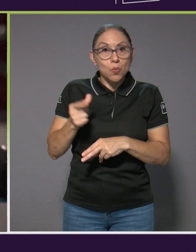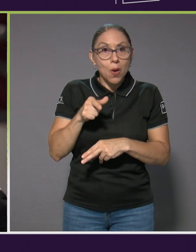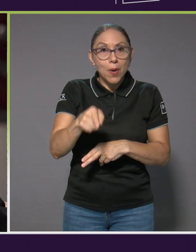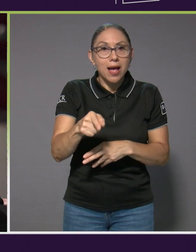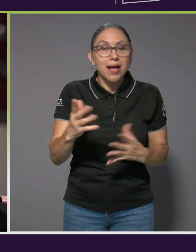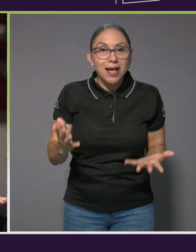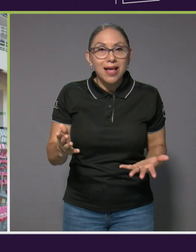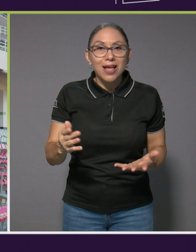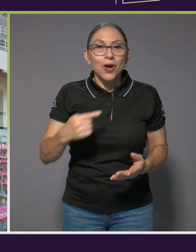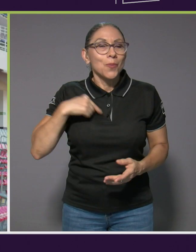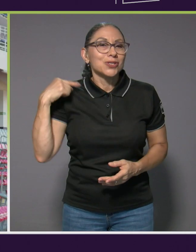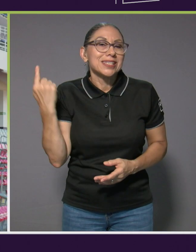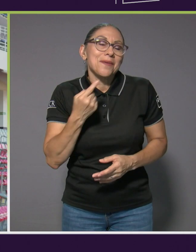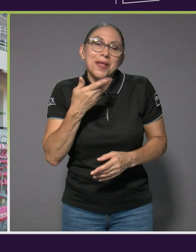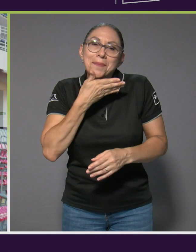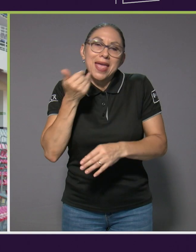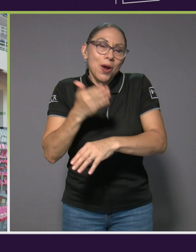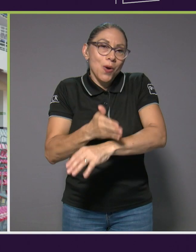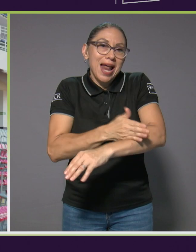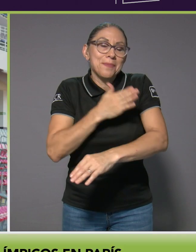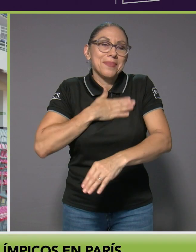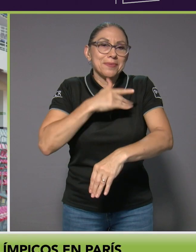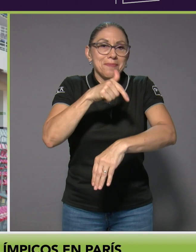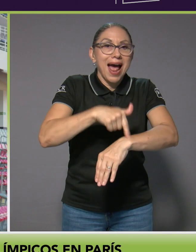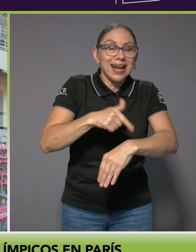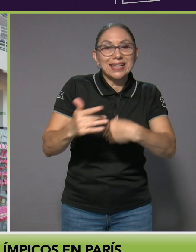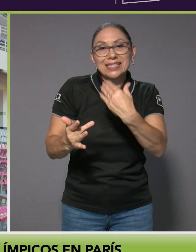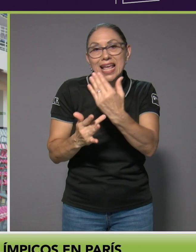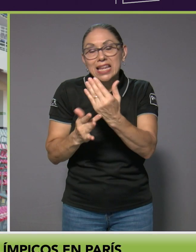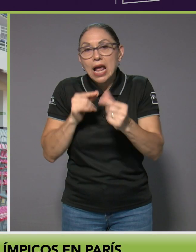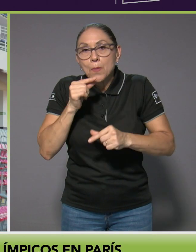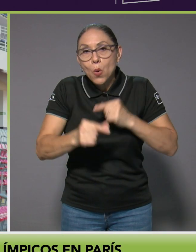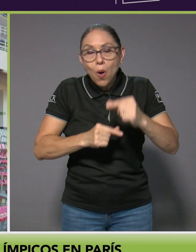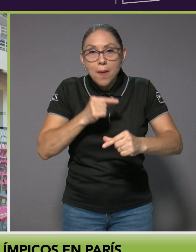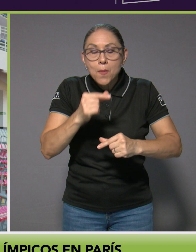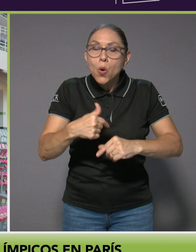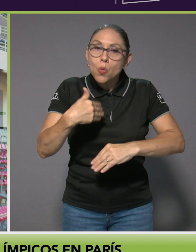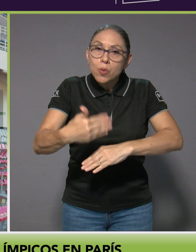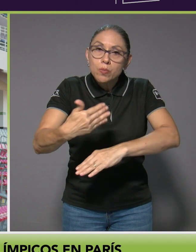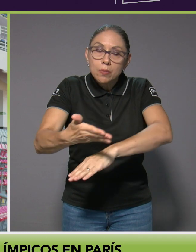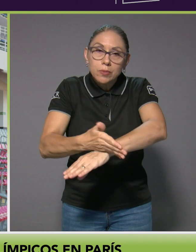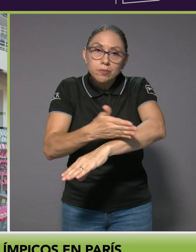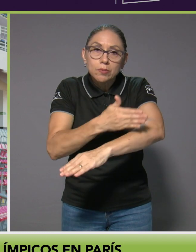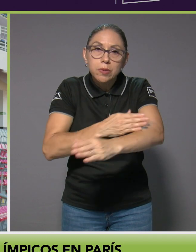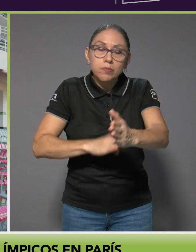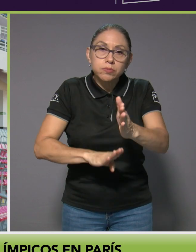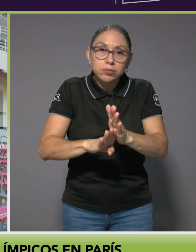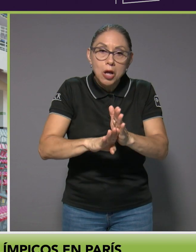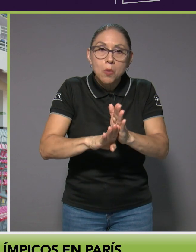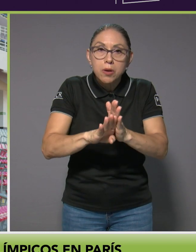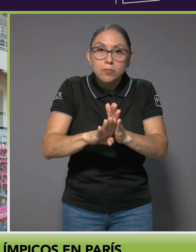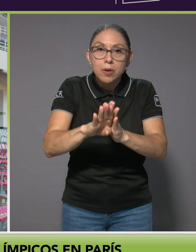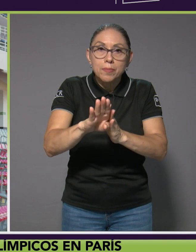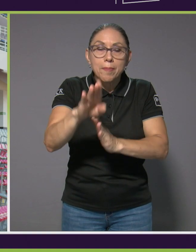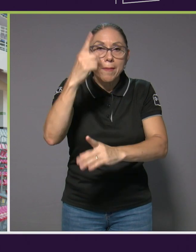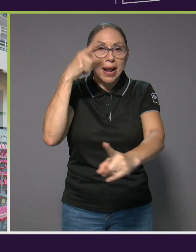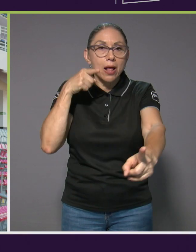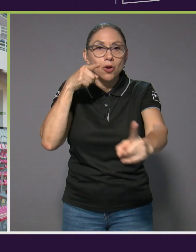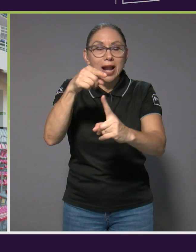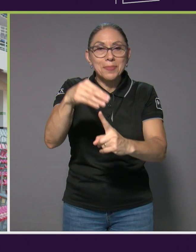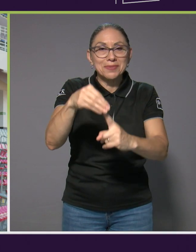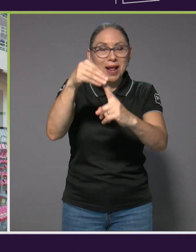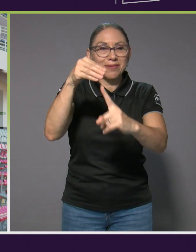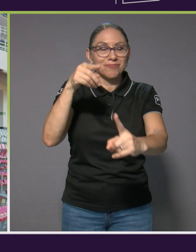mencionado otras veces, siempre mejorar mi marca, mejorar mi técnica, ir mejorando poco a poco, ya que eso, es un escalón más, a llegar al objetivo principal,